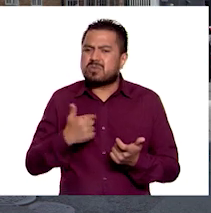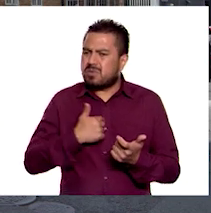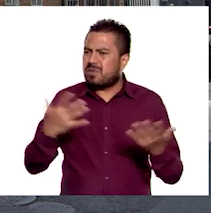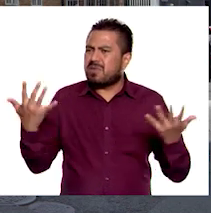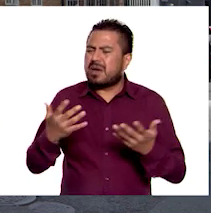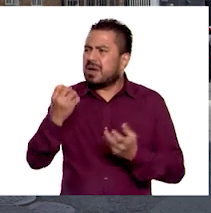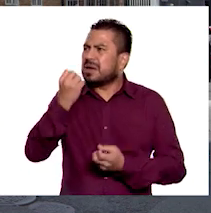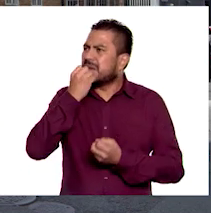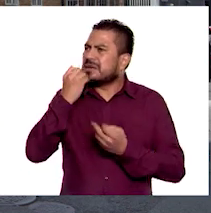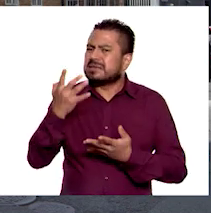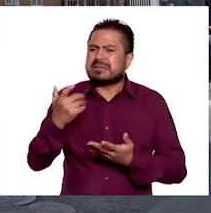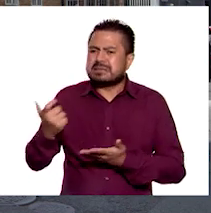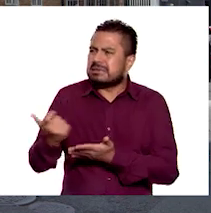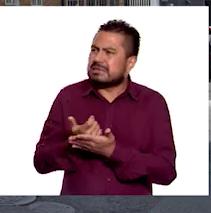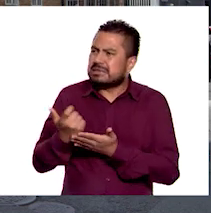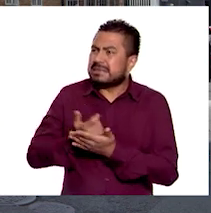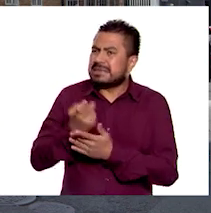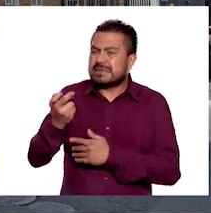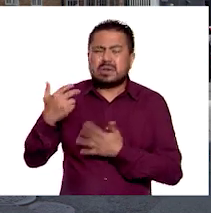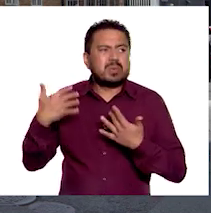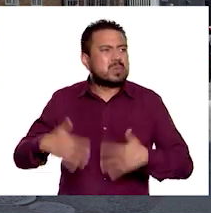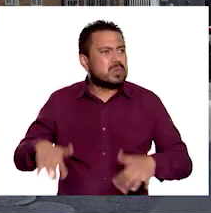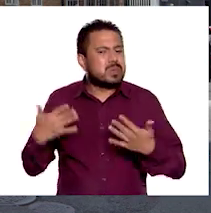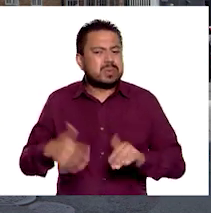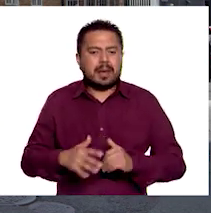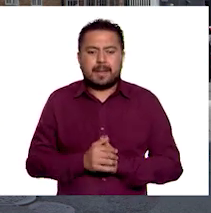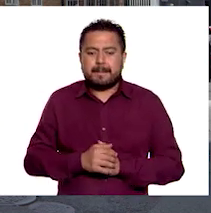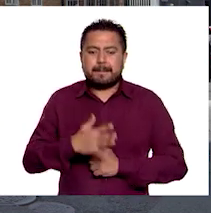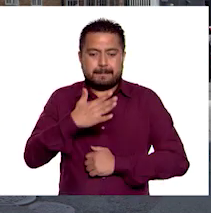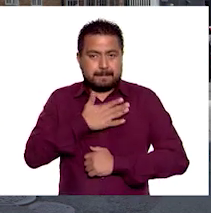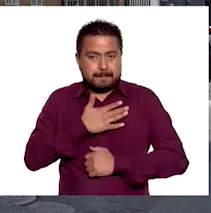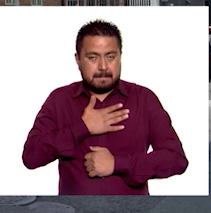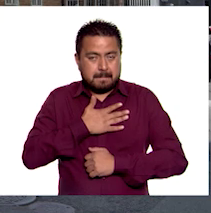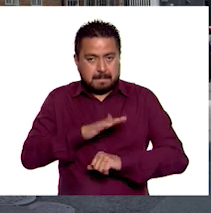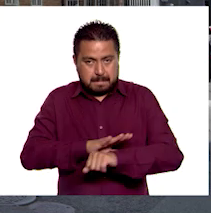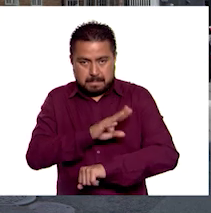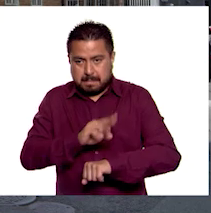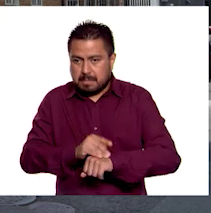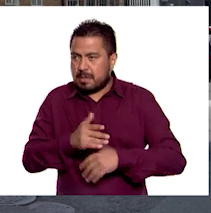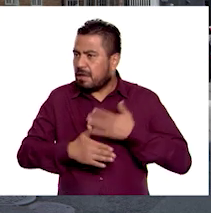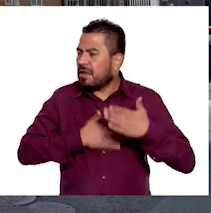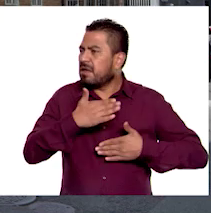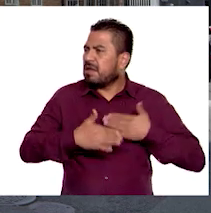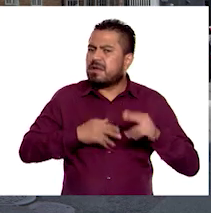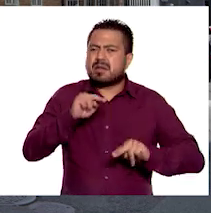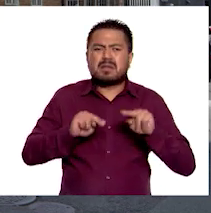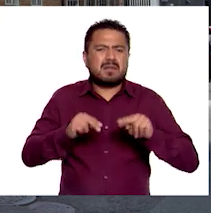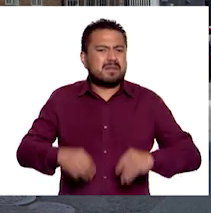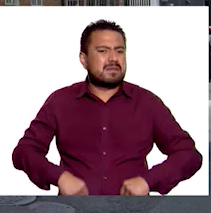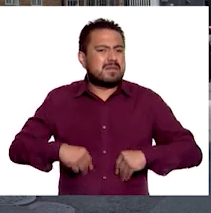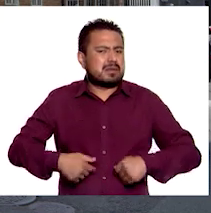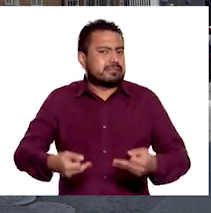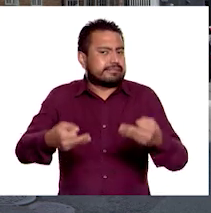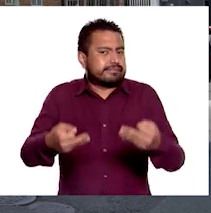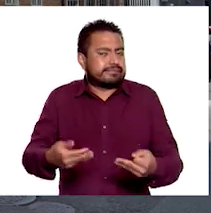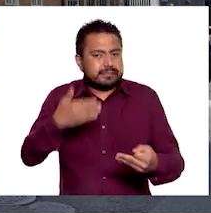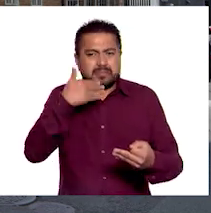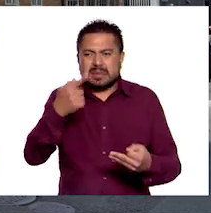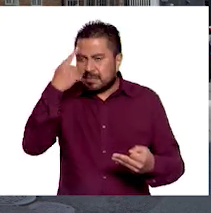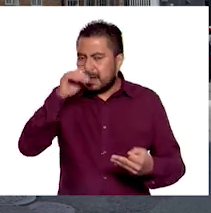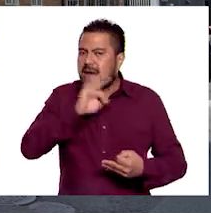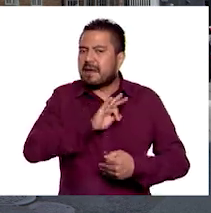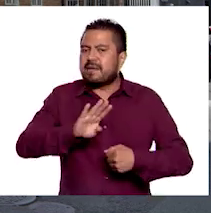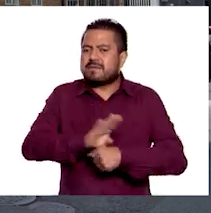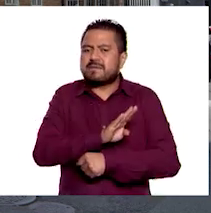maravillas si contara con ese dinero, maestro. Ellos les permiten disfrutar de un nivel de vida digno, principalmente para